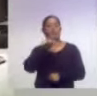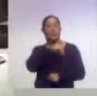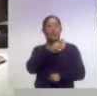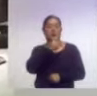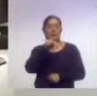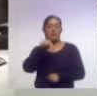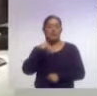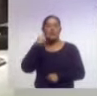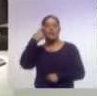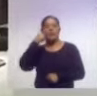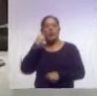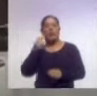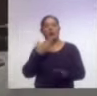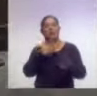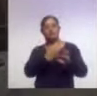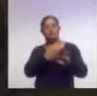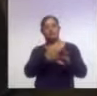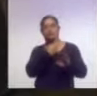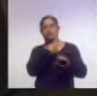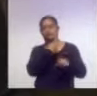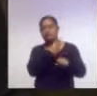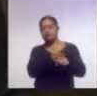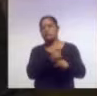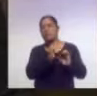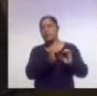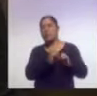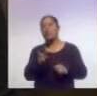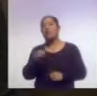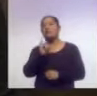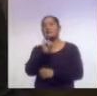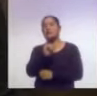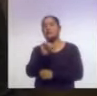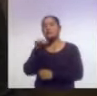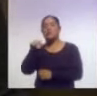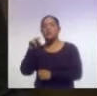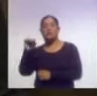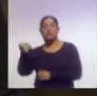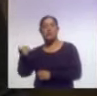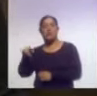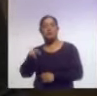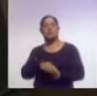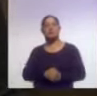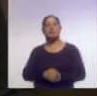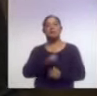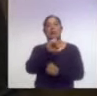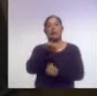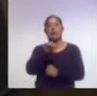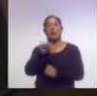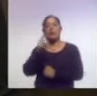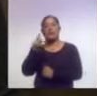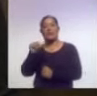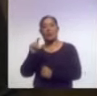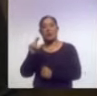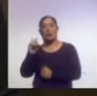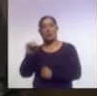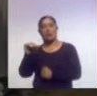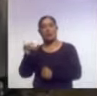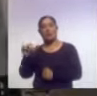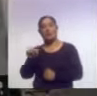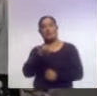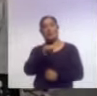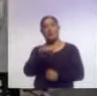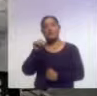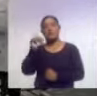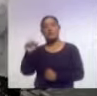Combatir a la Violencia contra las Mujeres, del Instituto Nacional de las Mujeres, ENA Paloma, allá a la sierra, refirió que las órdenes de